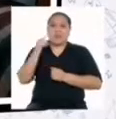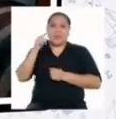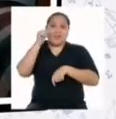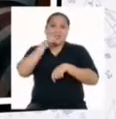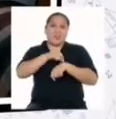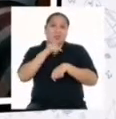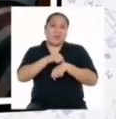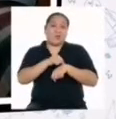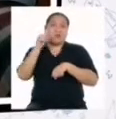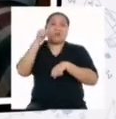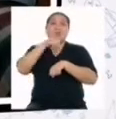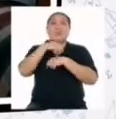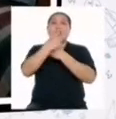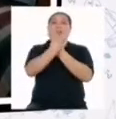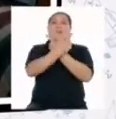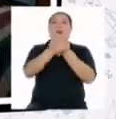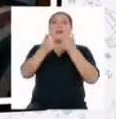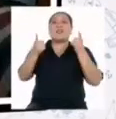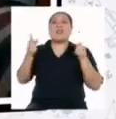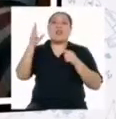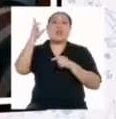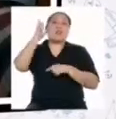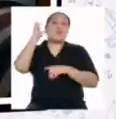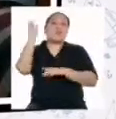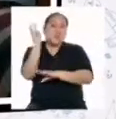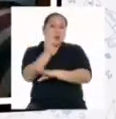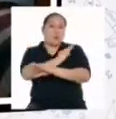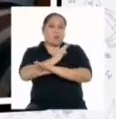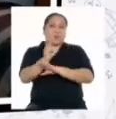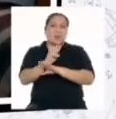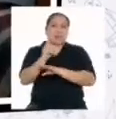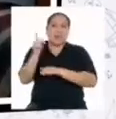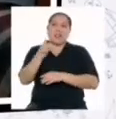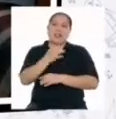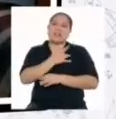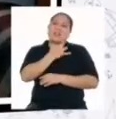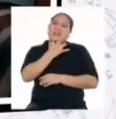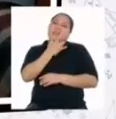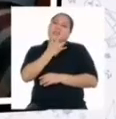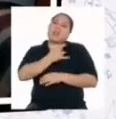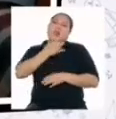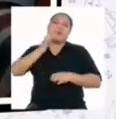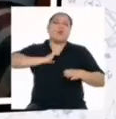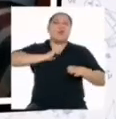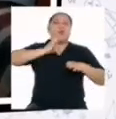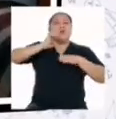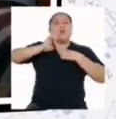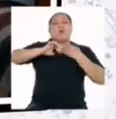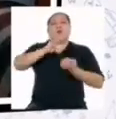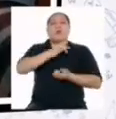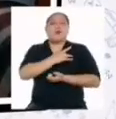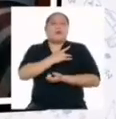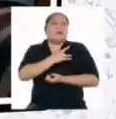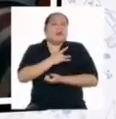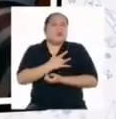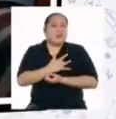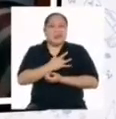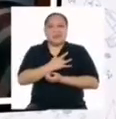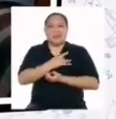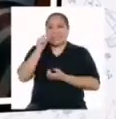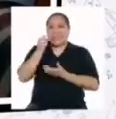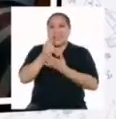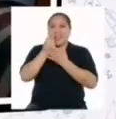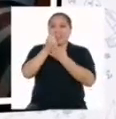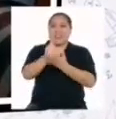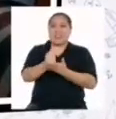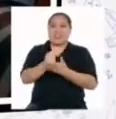Desde ese momento, en sus tiempos libres, escucha música, ya que le genera muchas emociones y sentimientos. Y